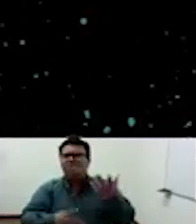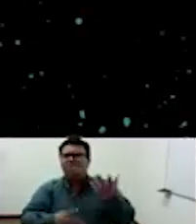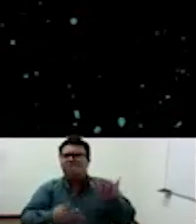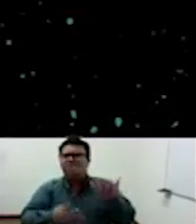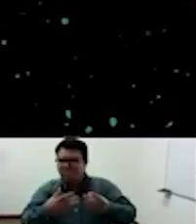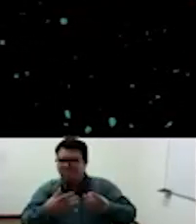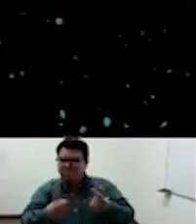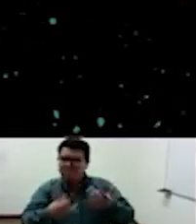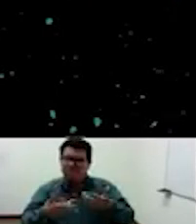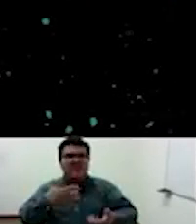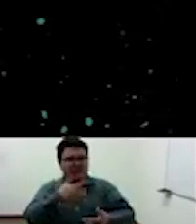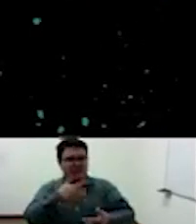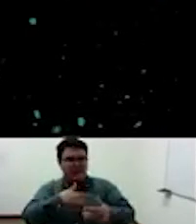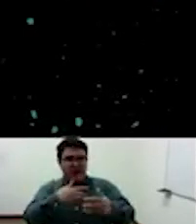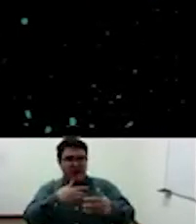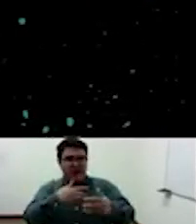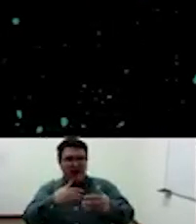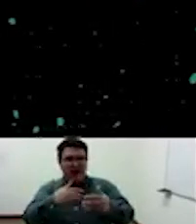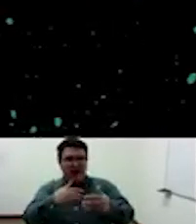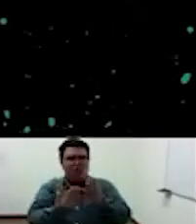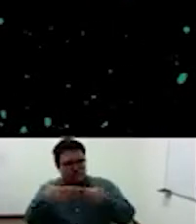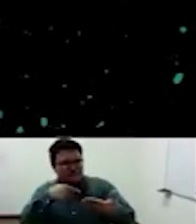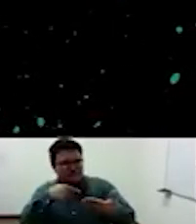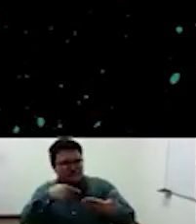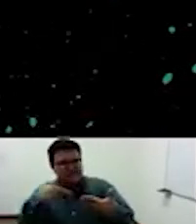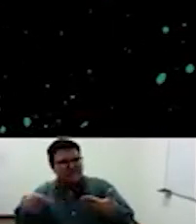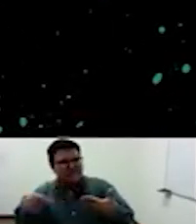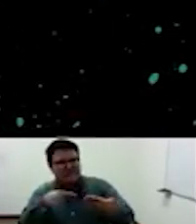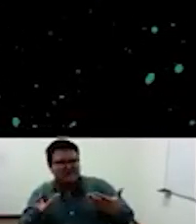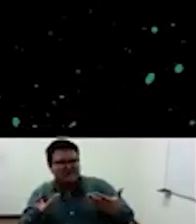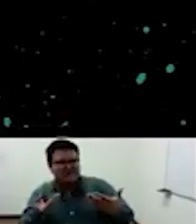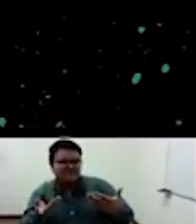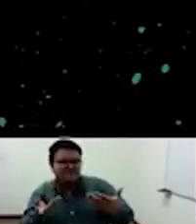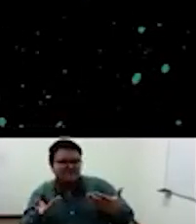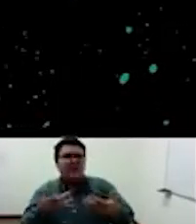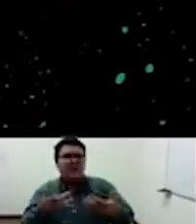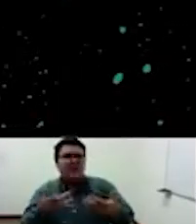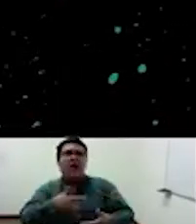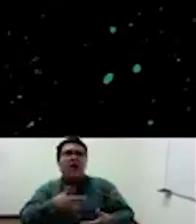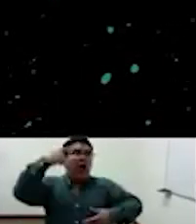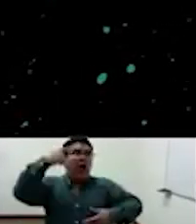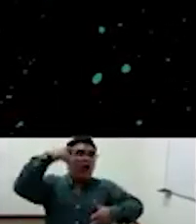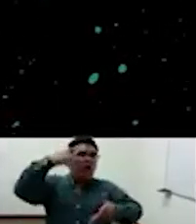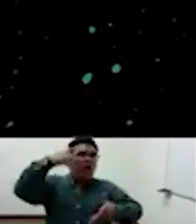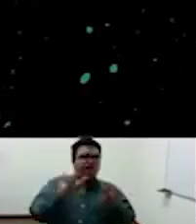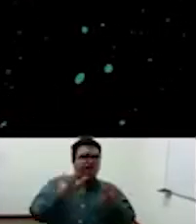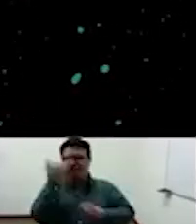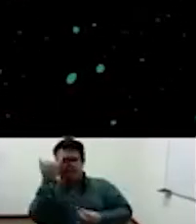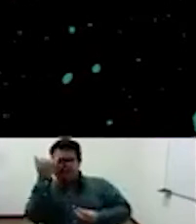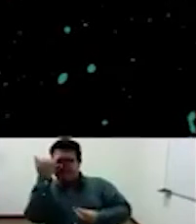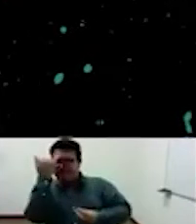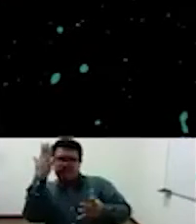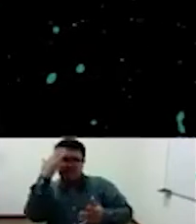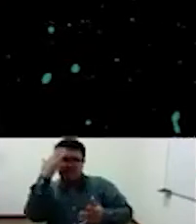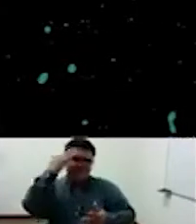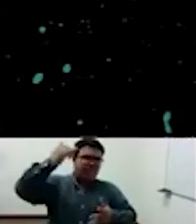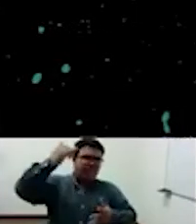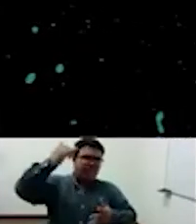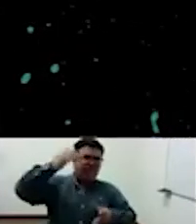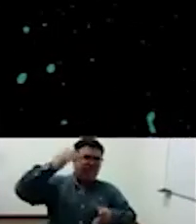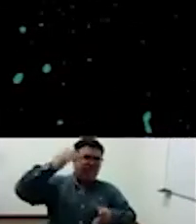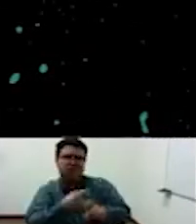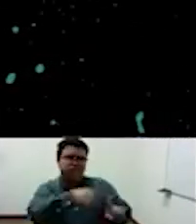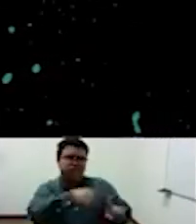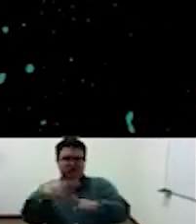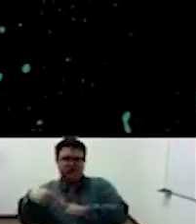primeramente lo miraban como como un grupo de intelectuales artistas que buscaban